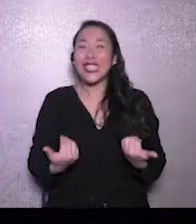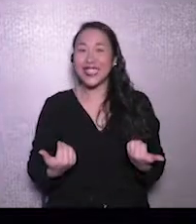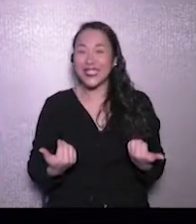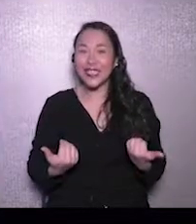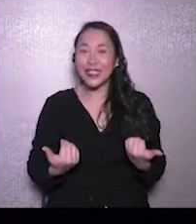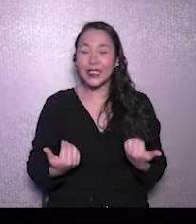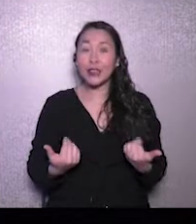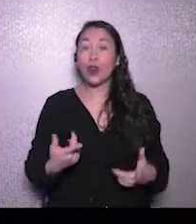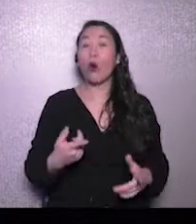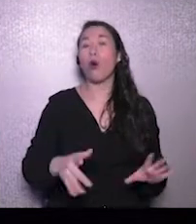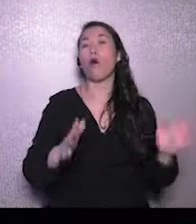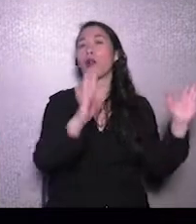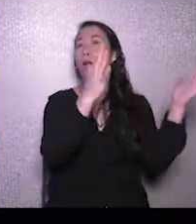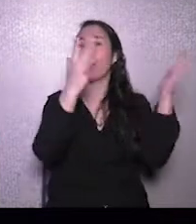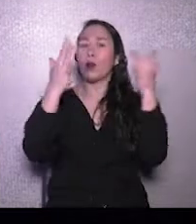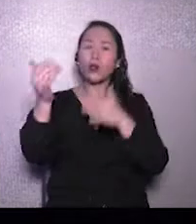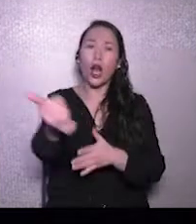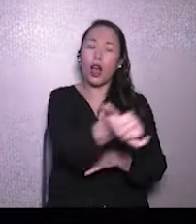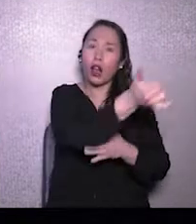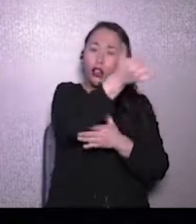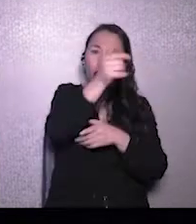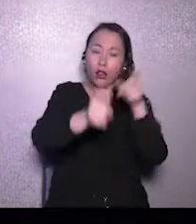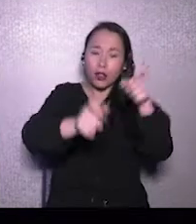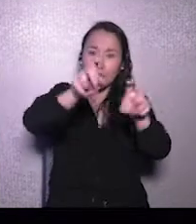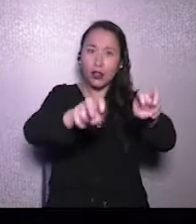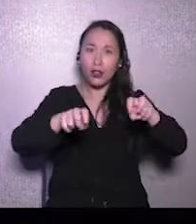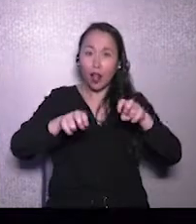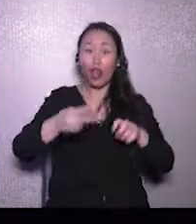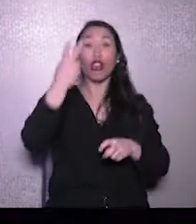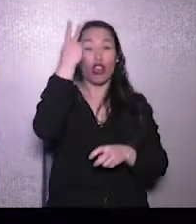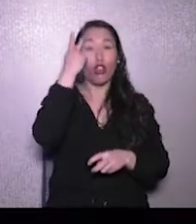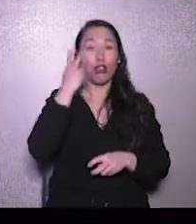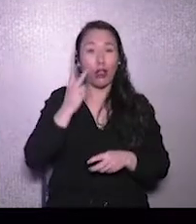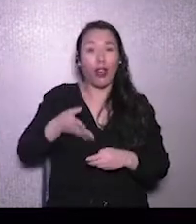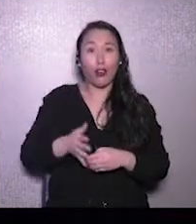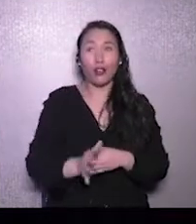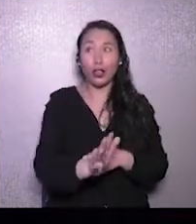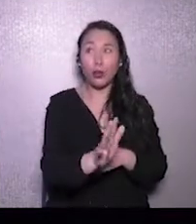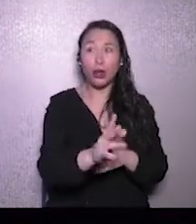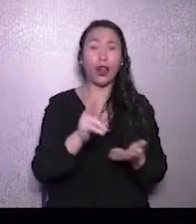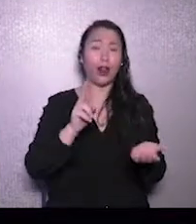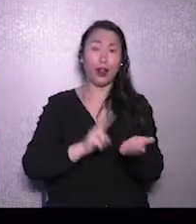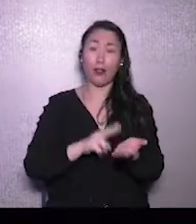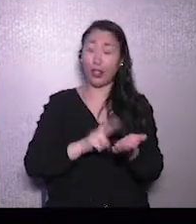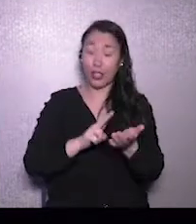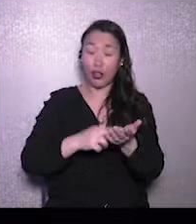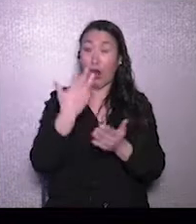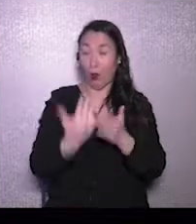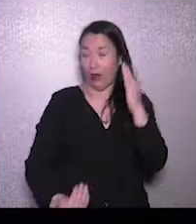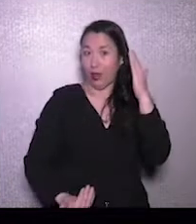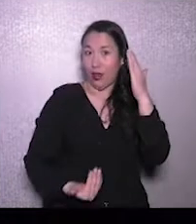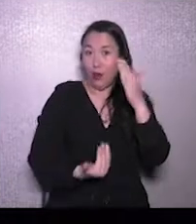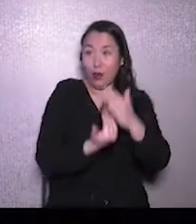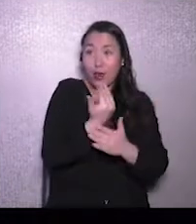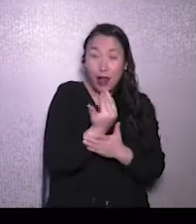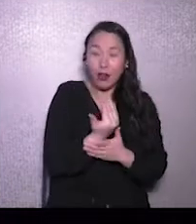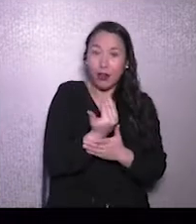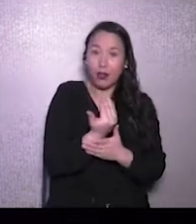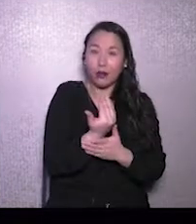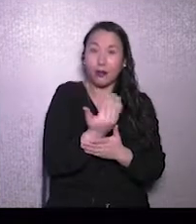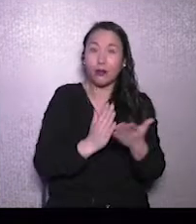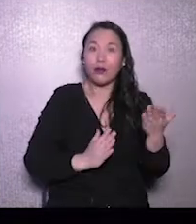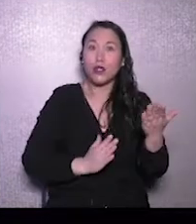Oye, un tremendo aplauso para todos ustedes por estar aquí dos días seguidos, la verdad que son los primeros en la mañana, estando a las 9 de la mañana,